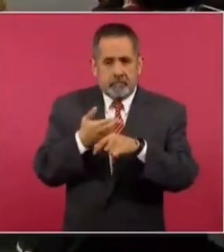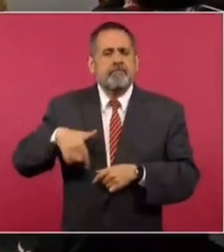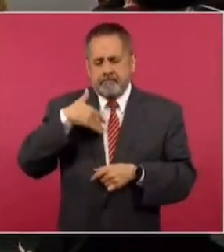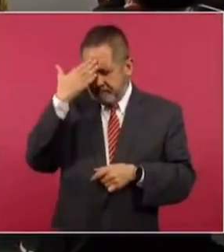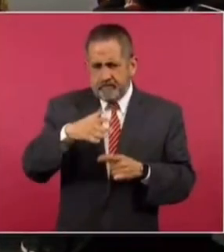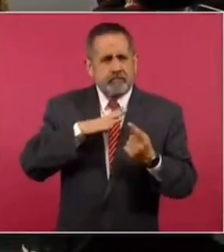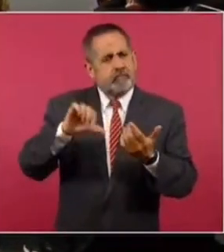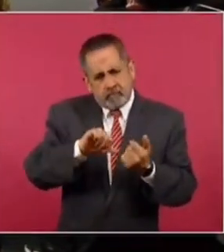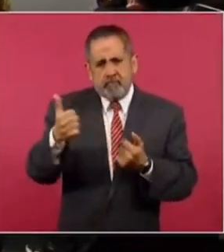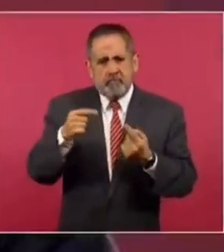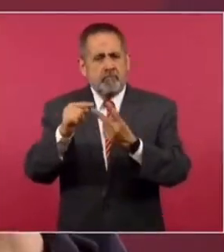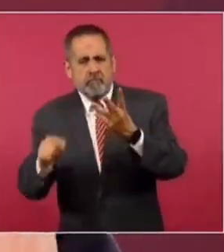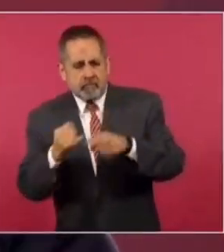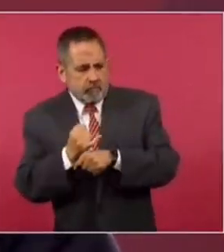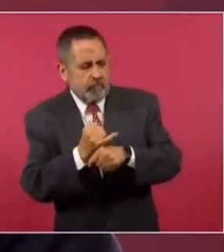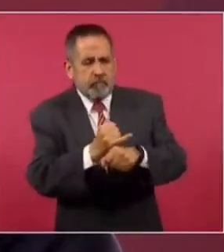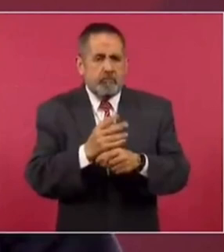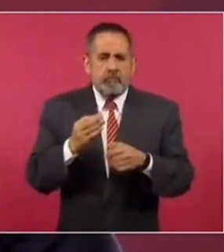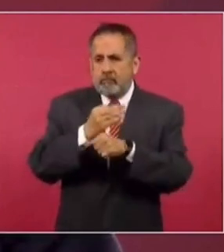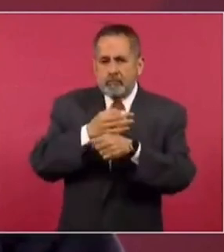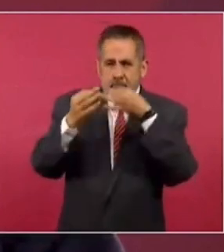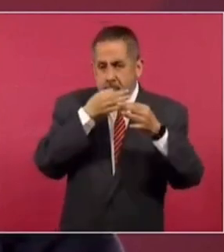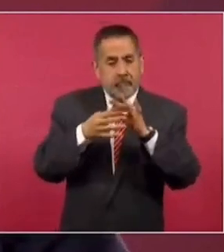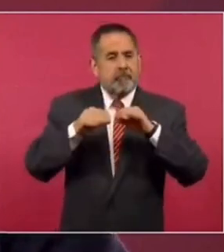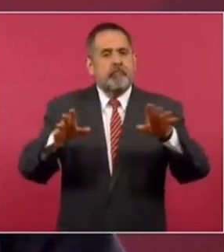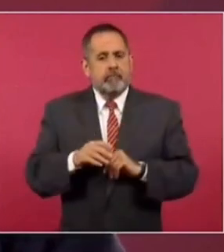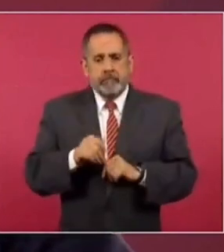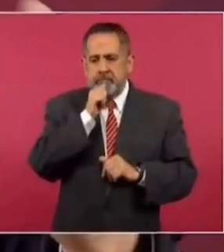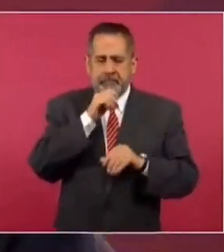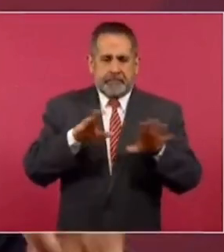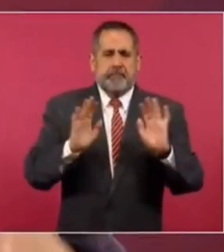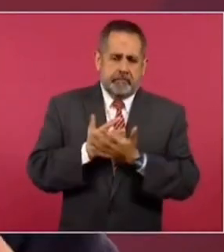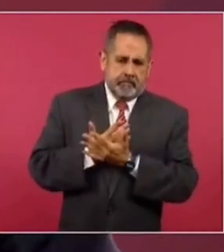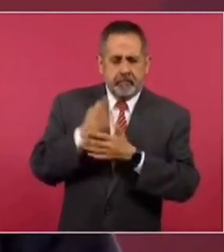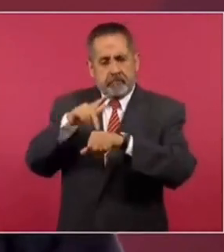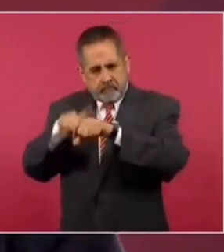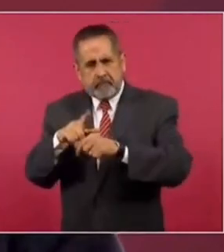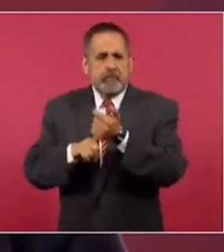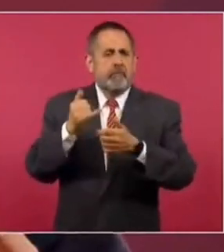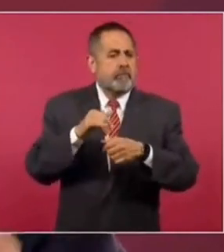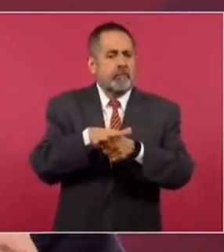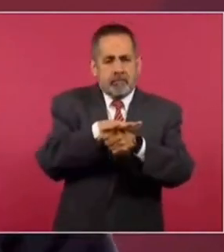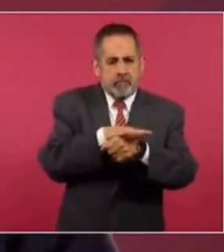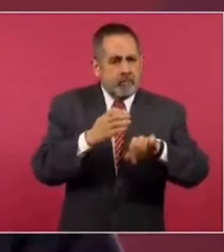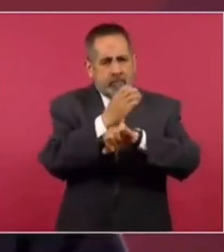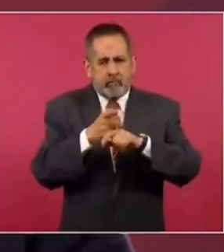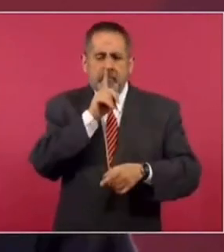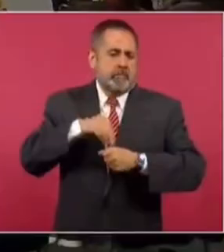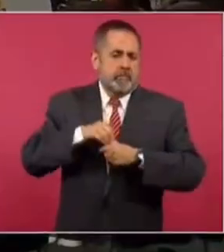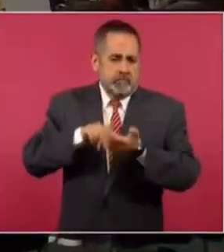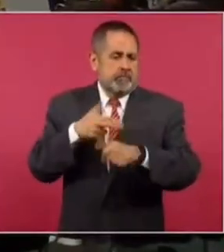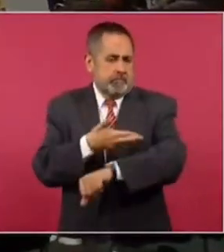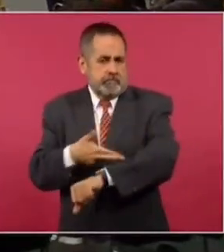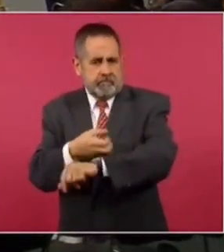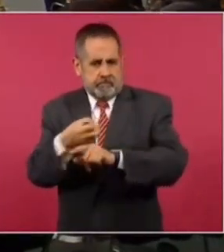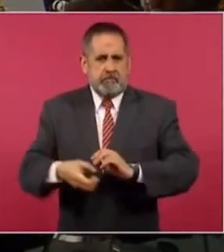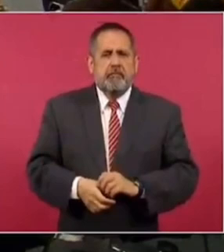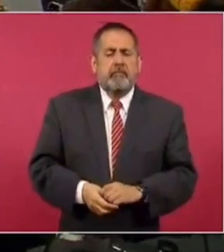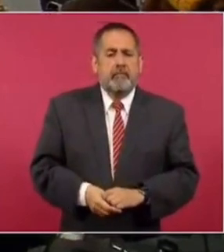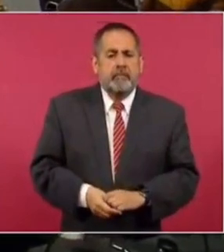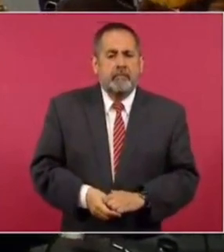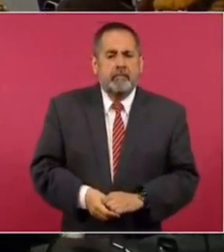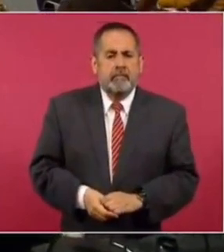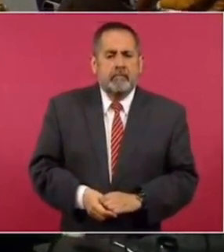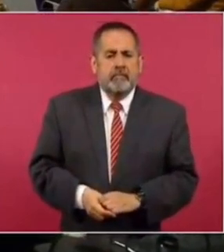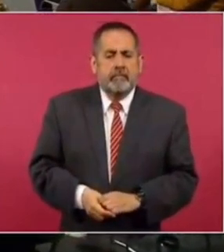tenemos conocimiento de otras carpetas de investigación de las cuales no podemos nosotros compartir mayor información, tanto del Fuero Federal como del Fuero Común, pero tenemos que guardar la secretaria del proceso. Sobre